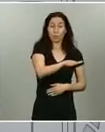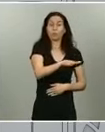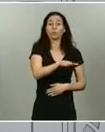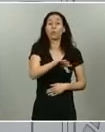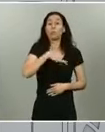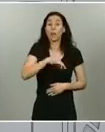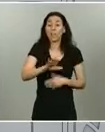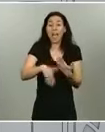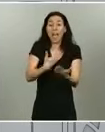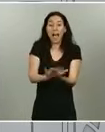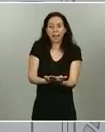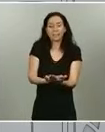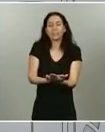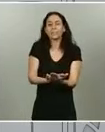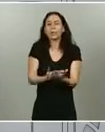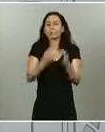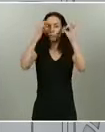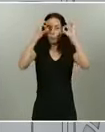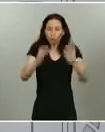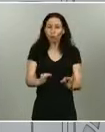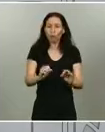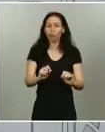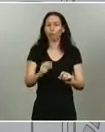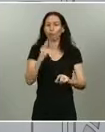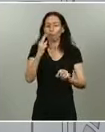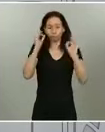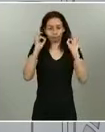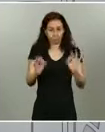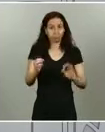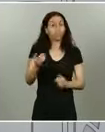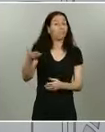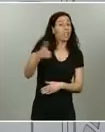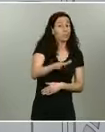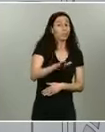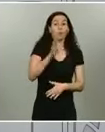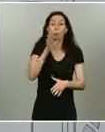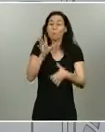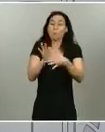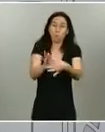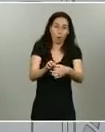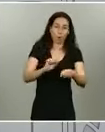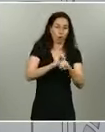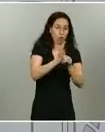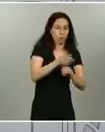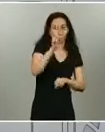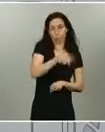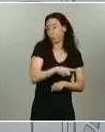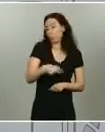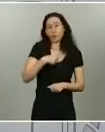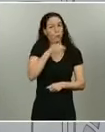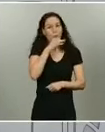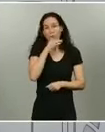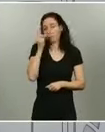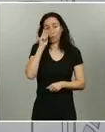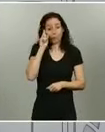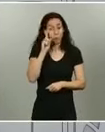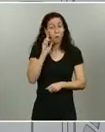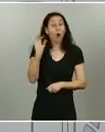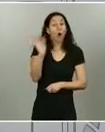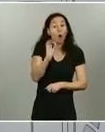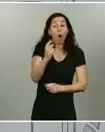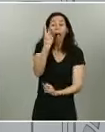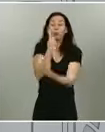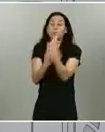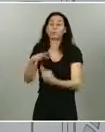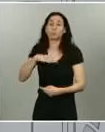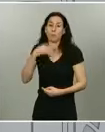Y eso lo tenemos claro. Igual que sabemos que algunos fallecidos a los que se les achaca una muerte por coronavirus, porque